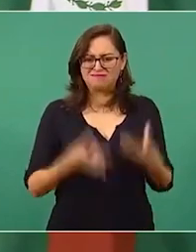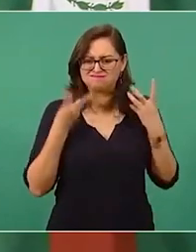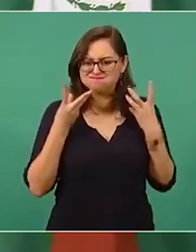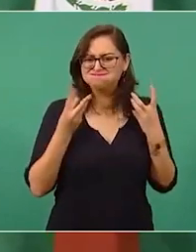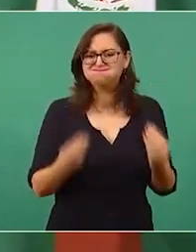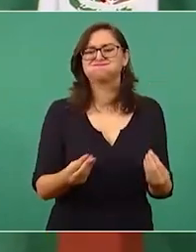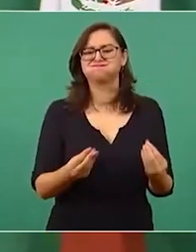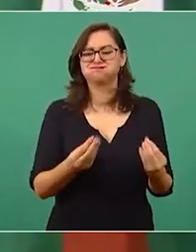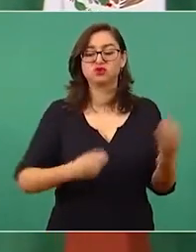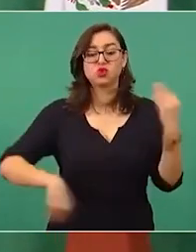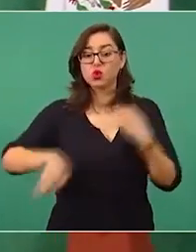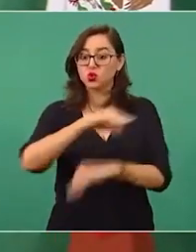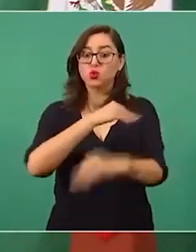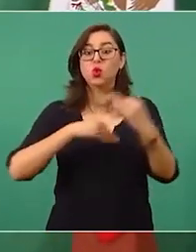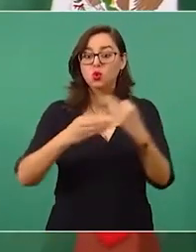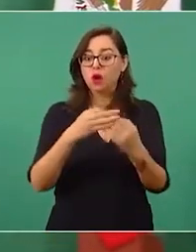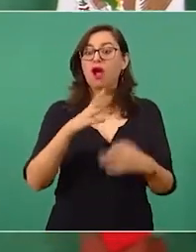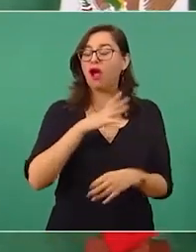pero